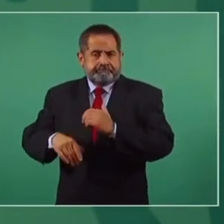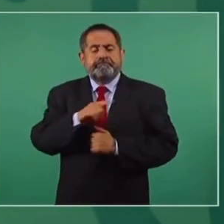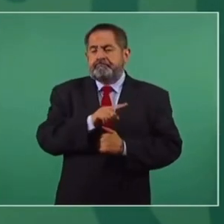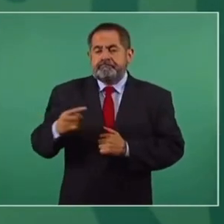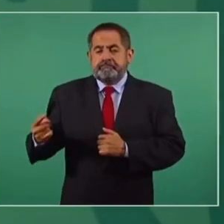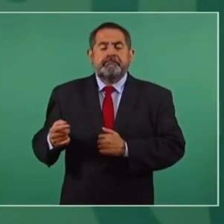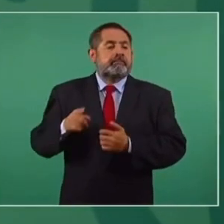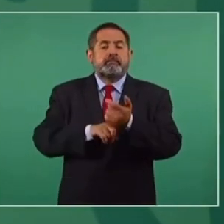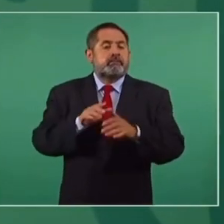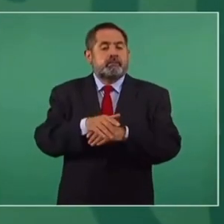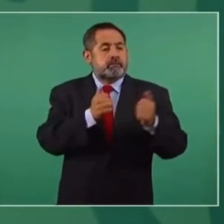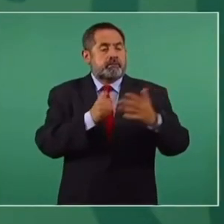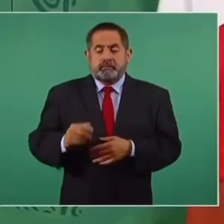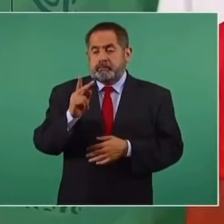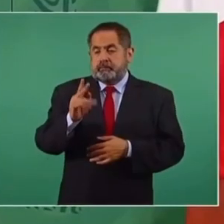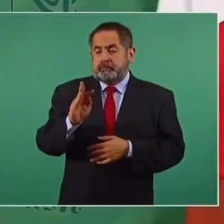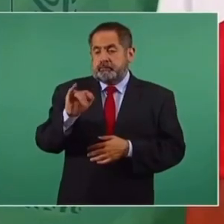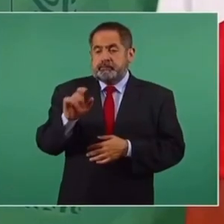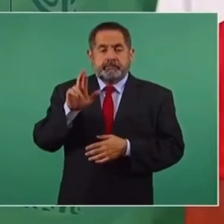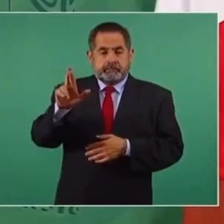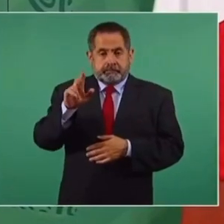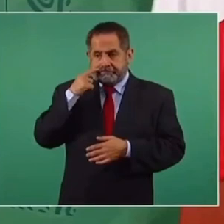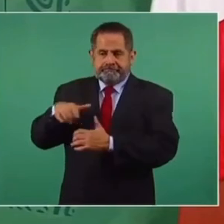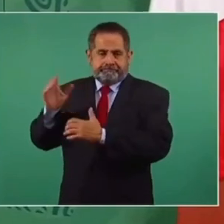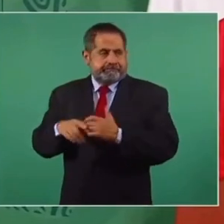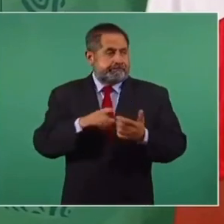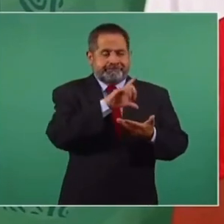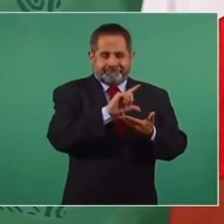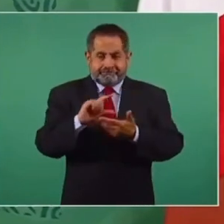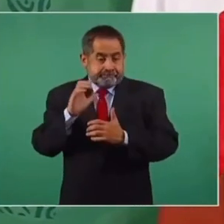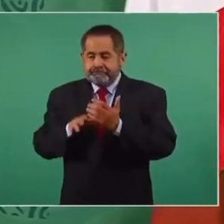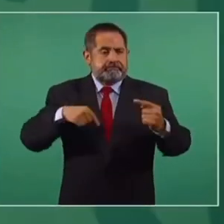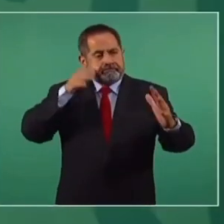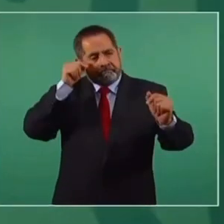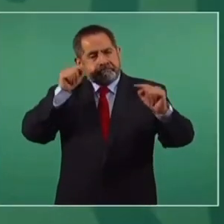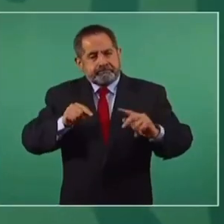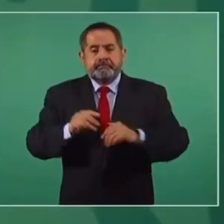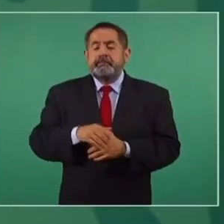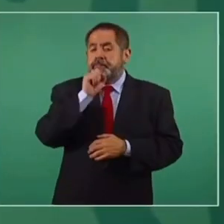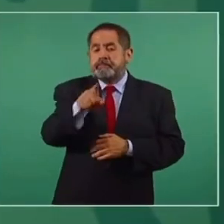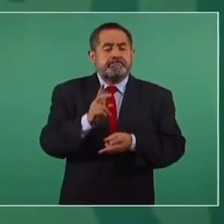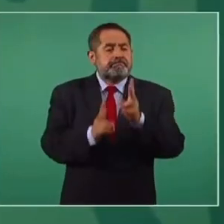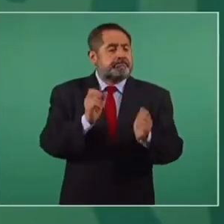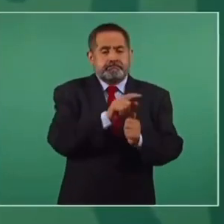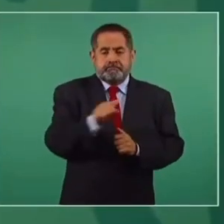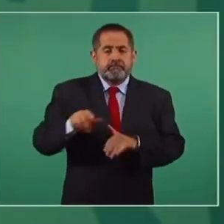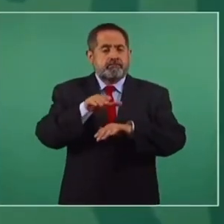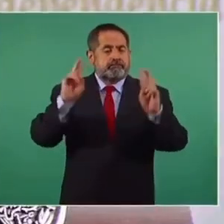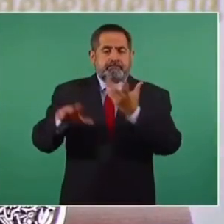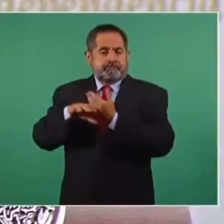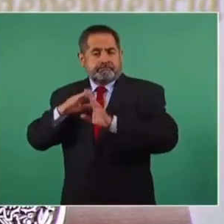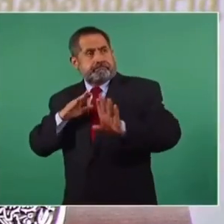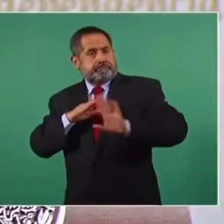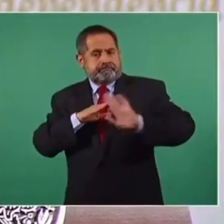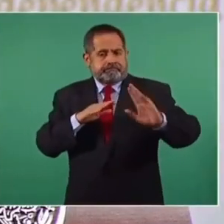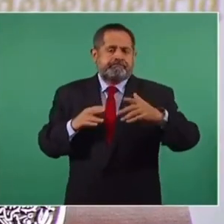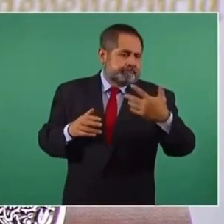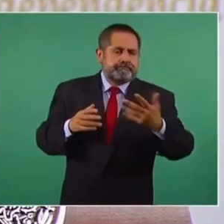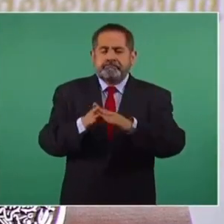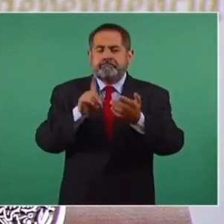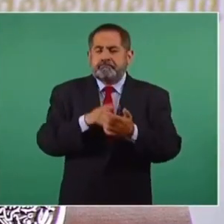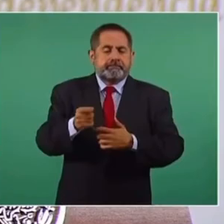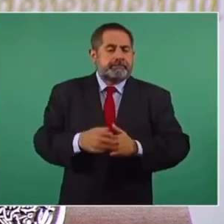la vacuna Pfizer para terminar de vacunar en toda la franja fronteriza. Hablamos también del fenómeno migratorio, de cómo